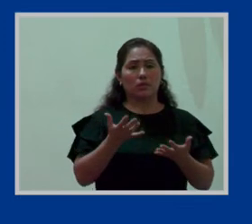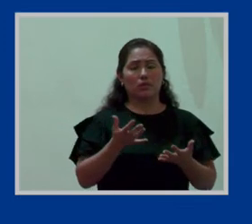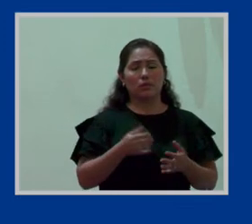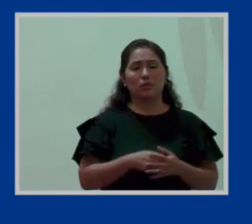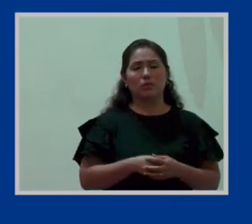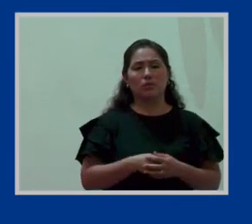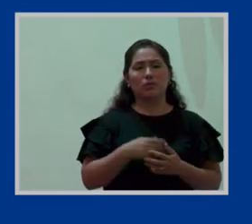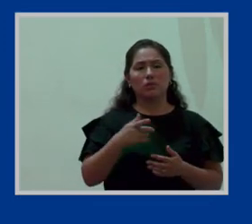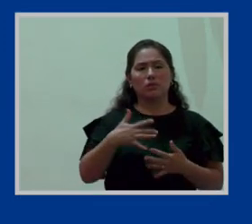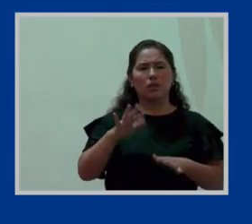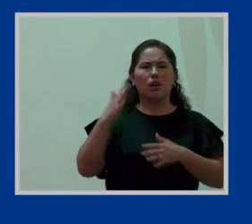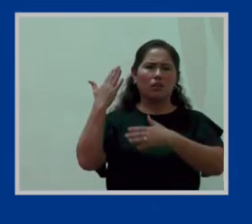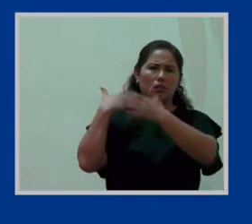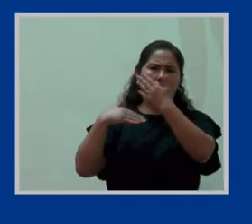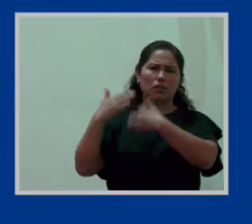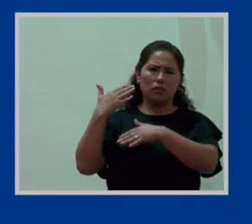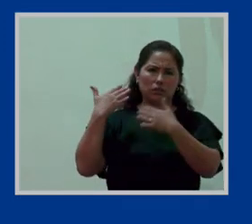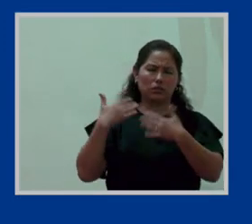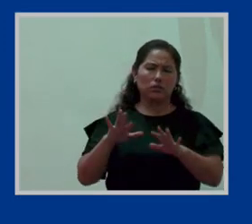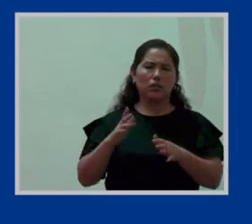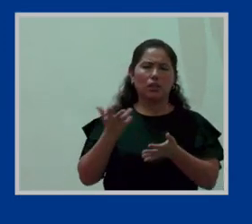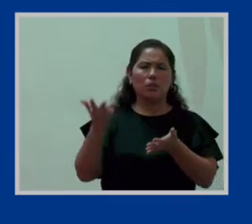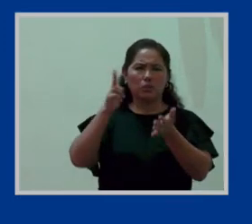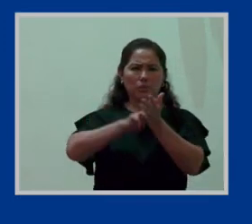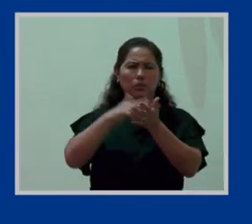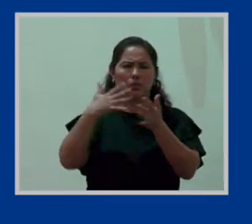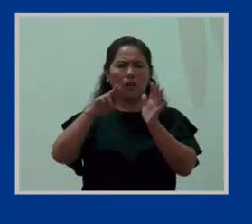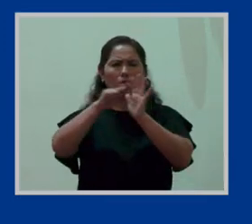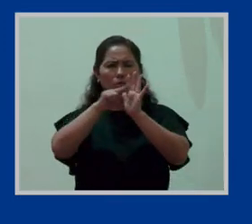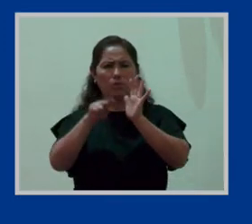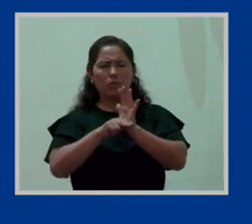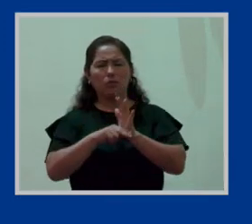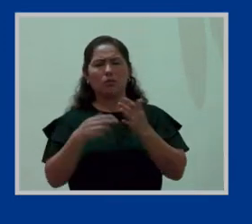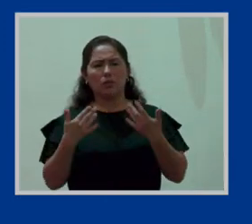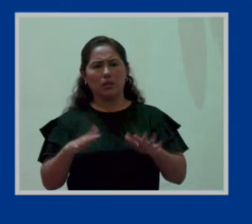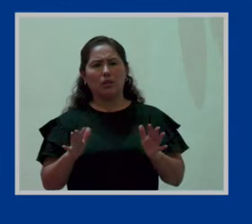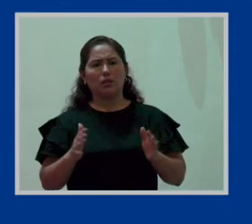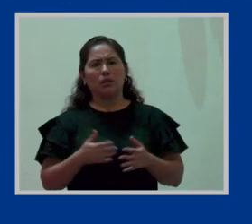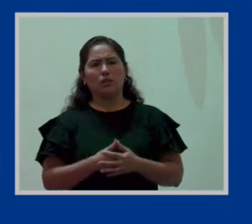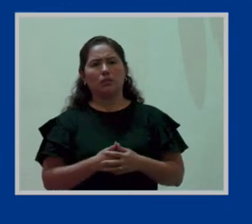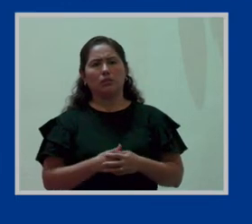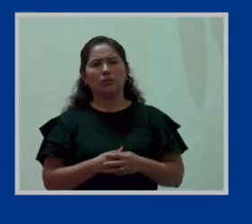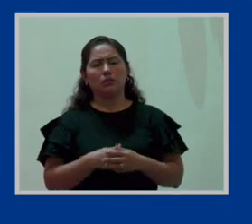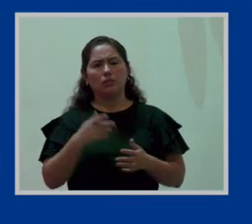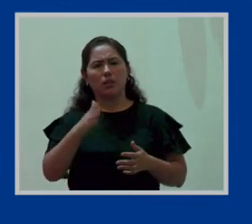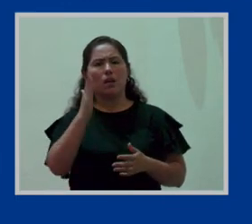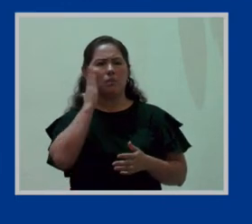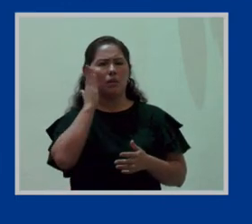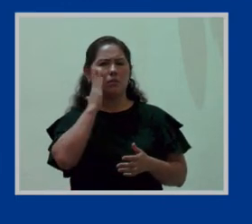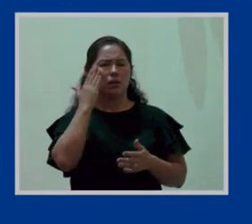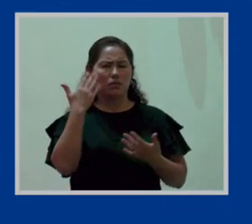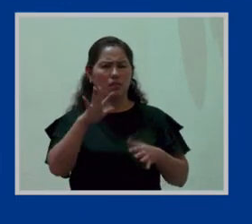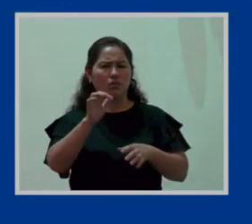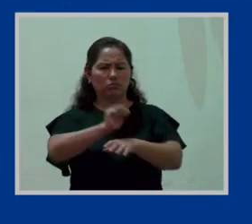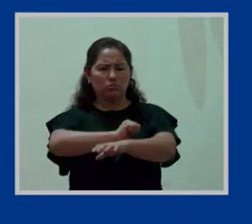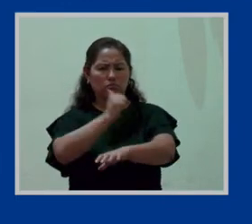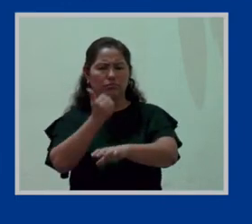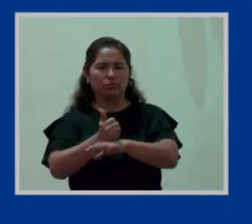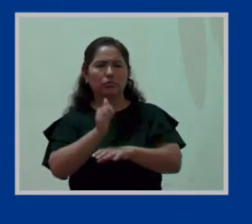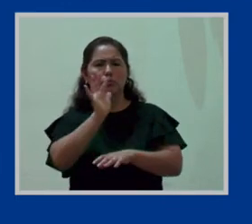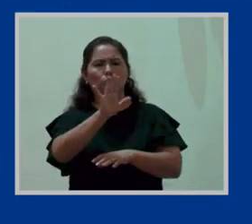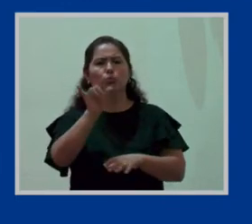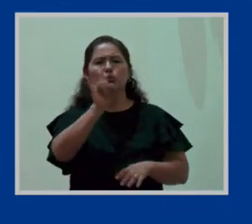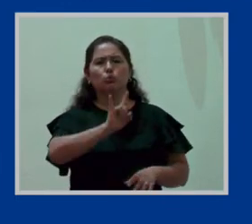desde hace muchísimos años desde que se aprobó esa norma las madres ya establecieron un